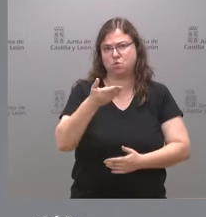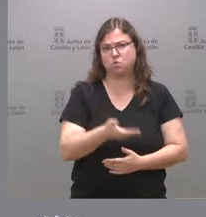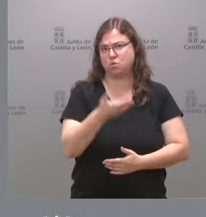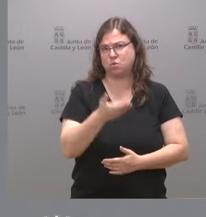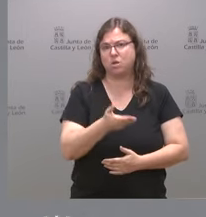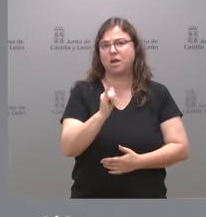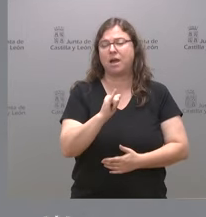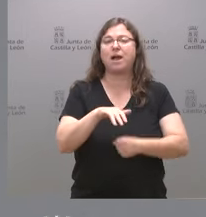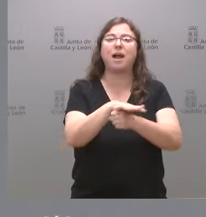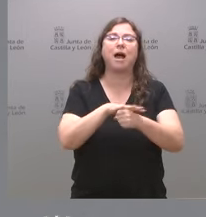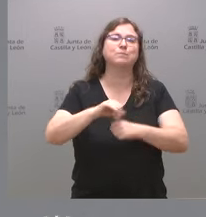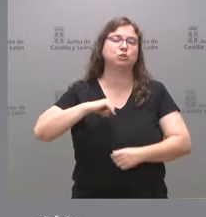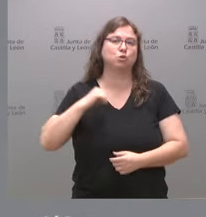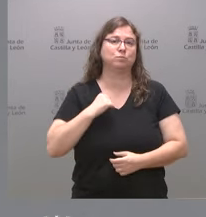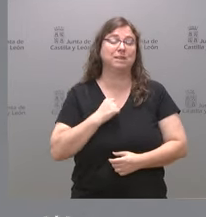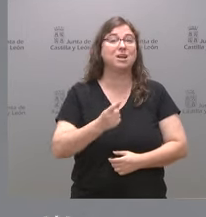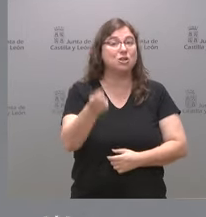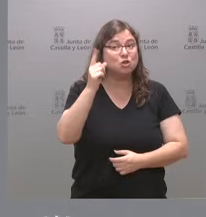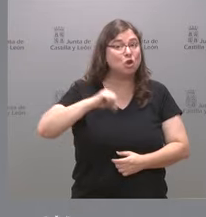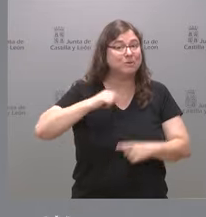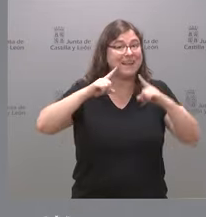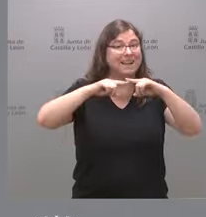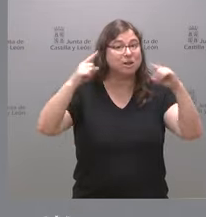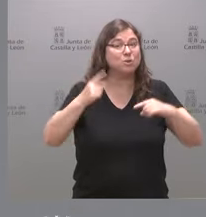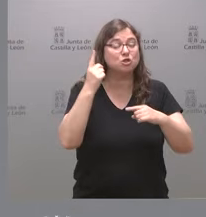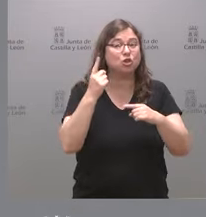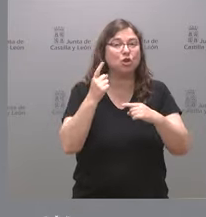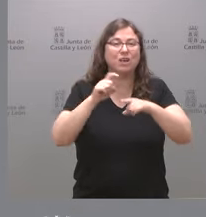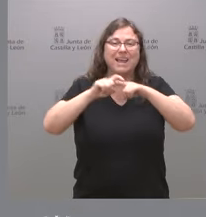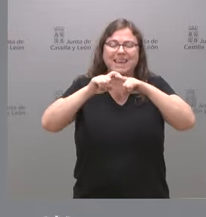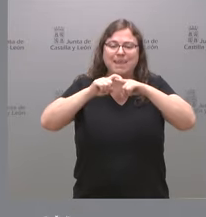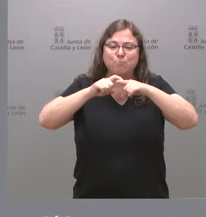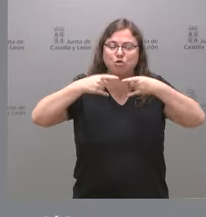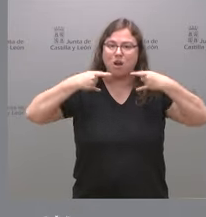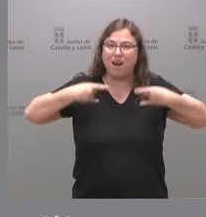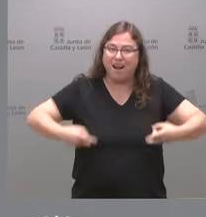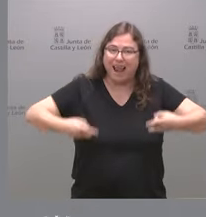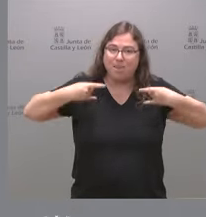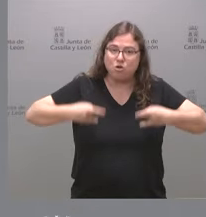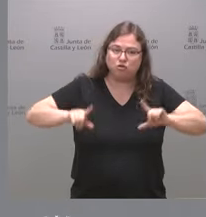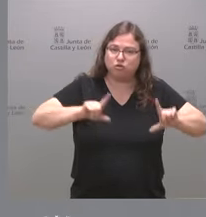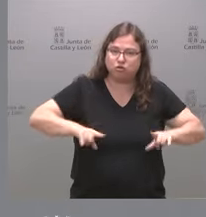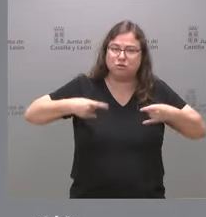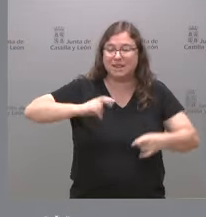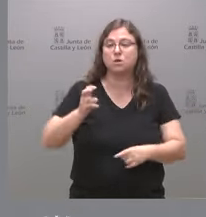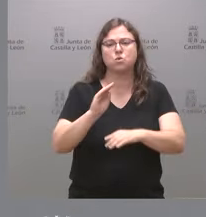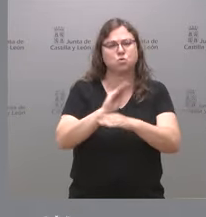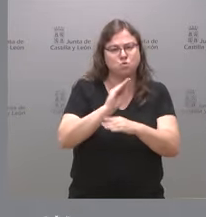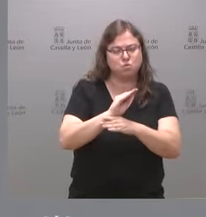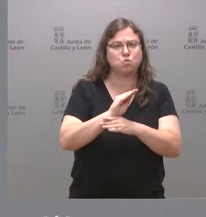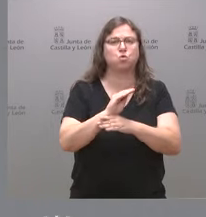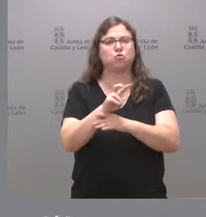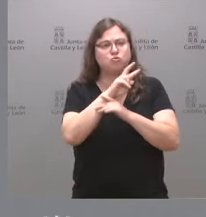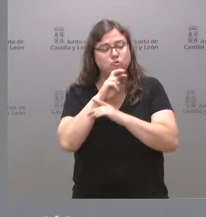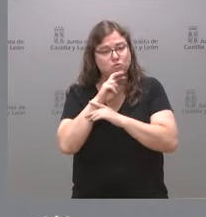presta en el ámbito del hospital. Solo el hospital de Segovia tiene 18 equipos de rayos que hay que mantener, que hay que mejorar, que hay que tener el perfecto